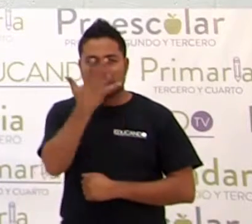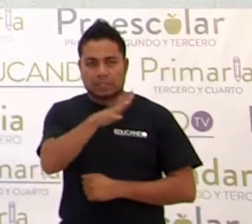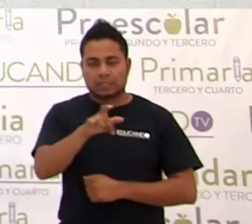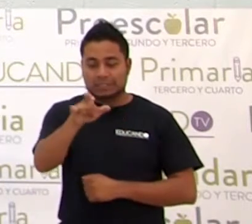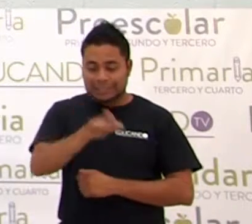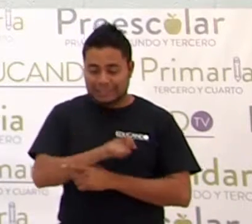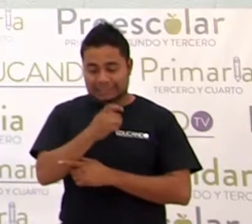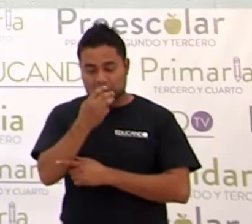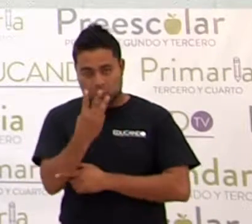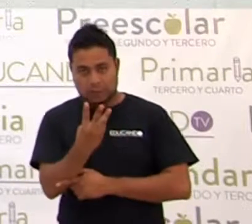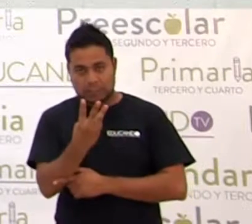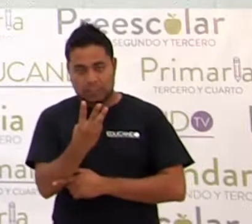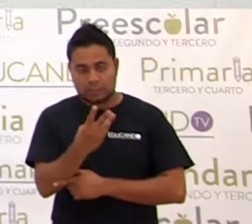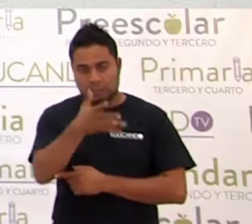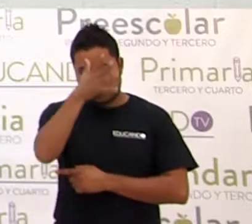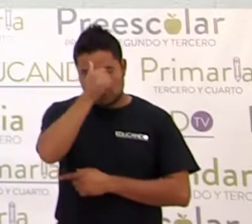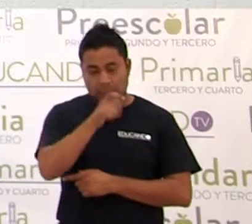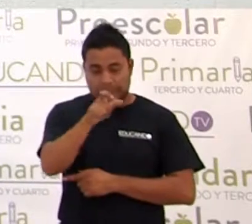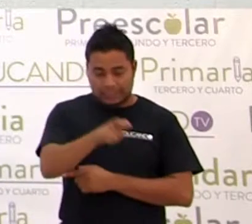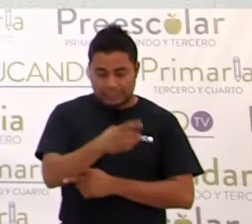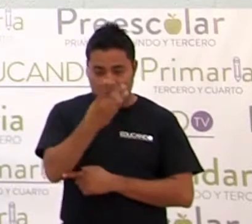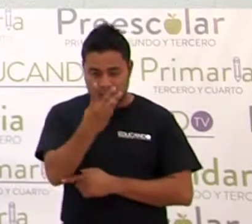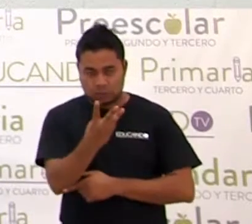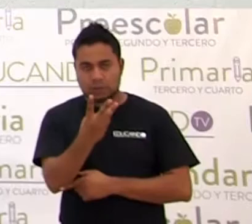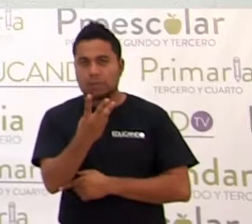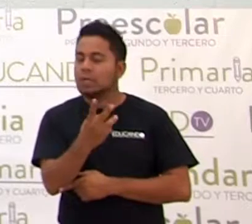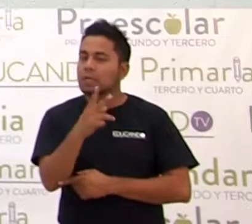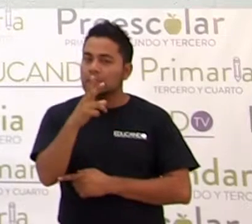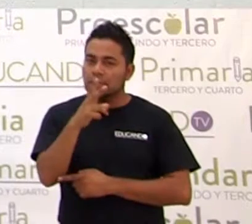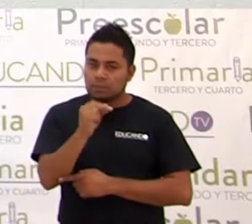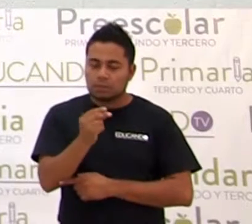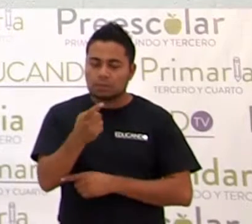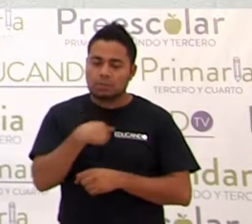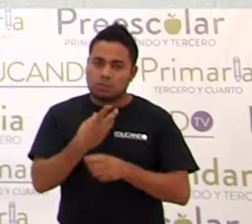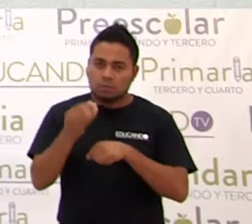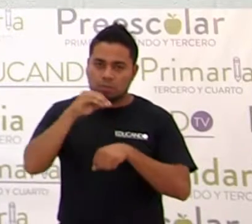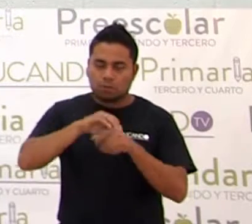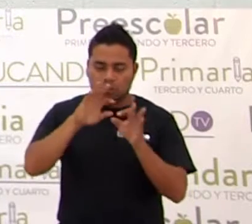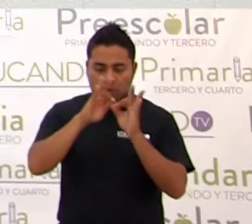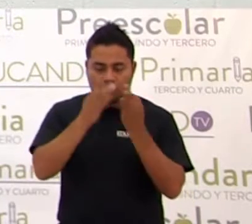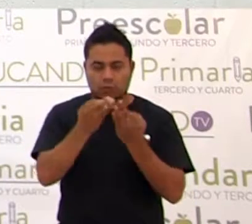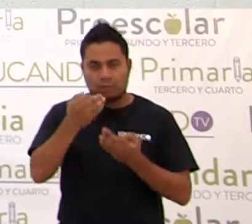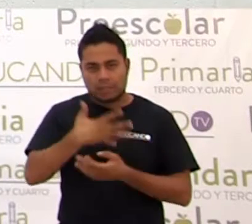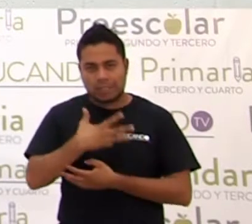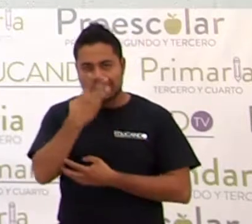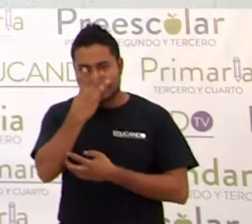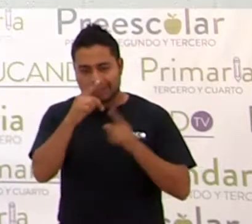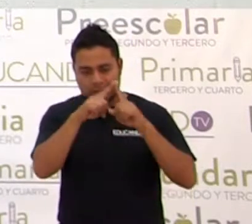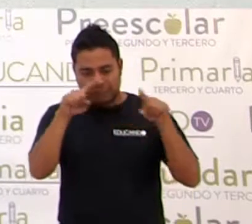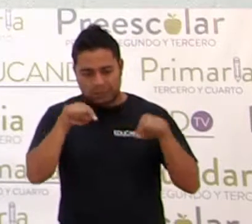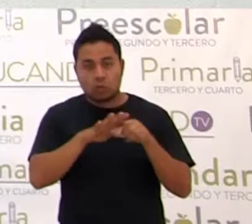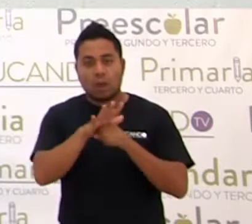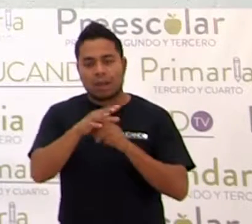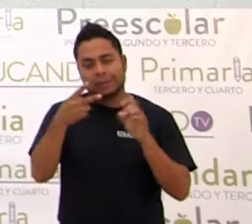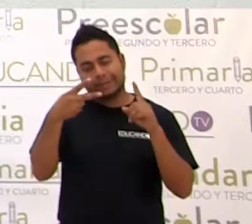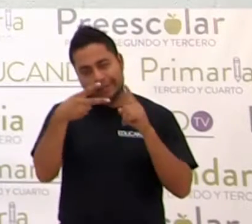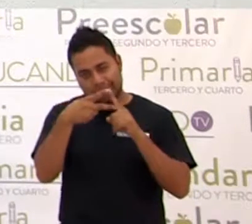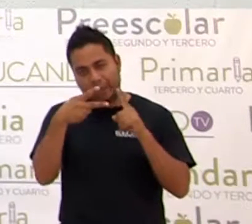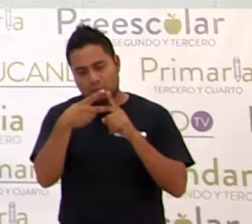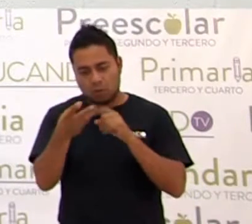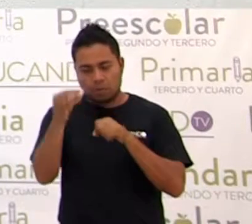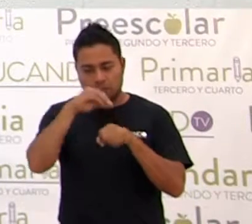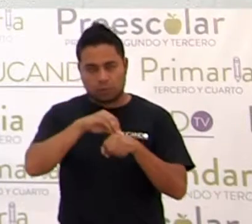cúbica, ¿sí? En lugar de x cúbica ponemos la figura que tiene 3 lados, el triángulo, ¿sí?